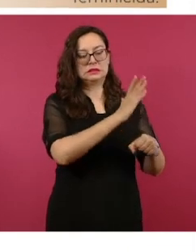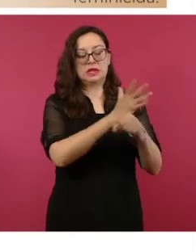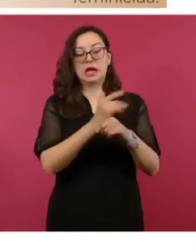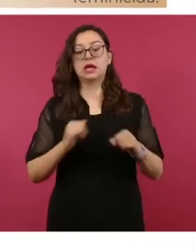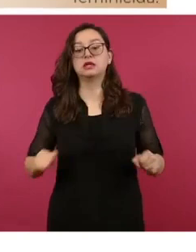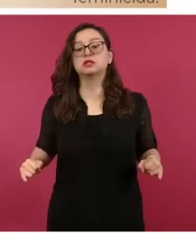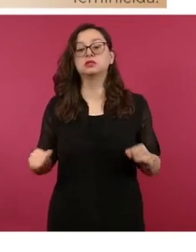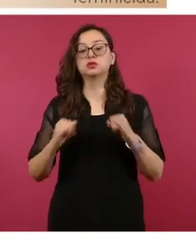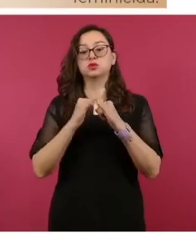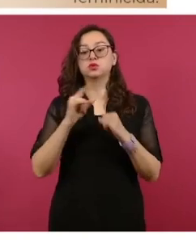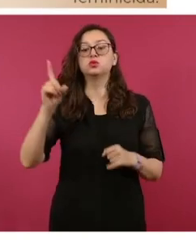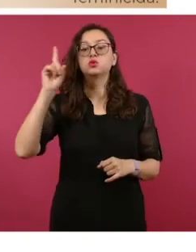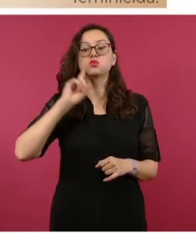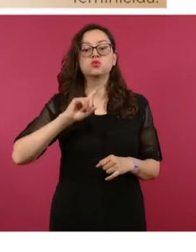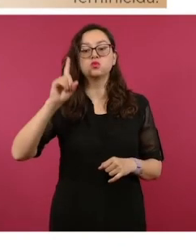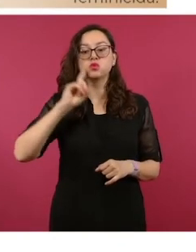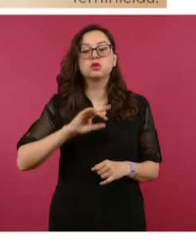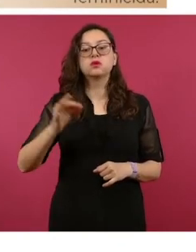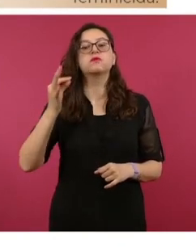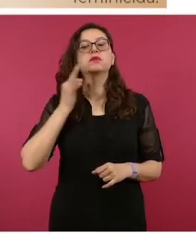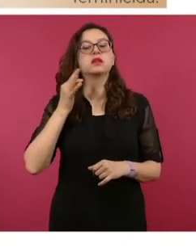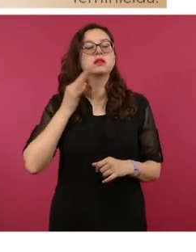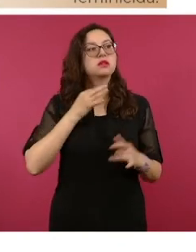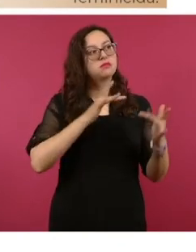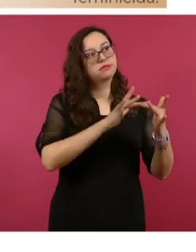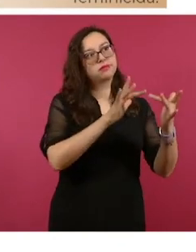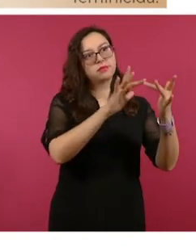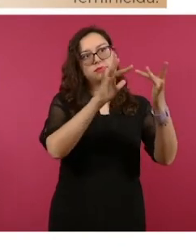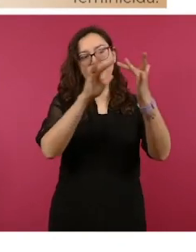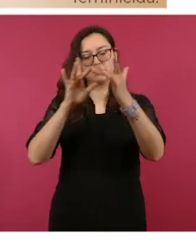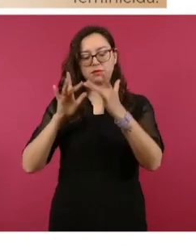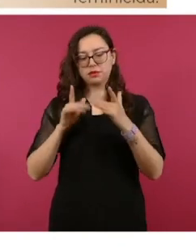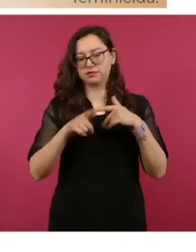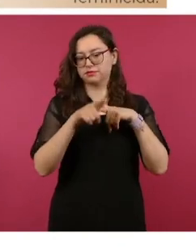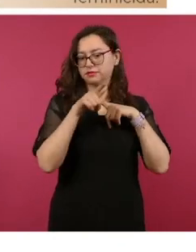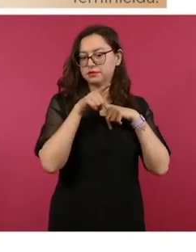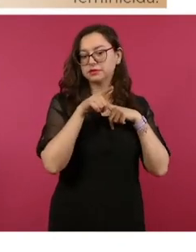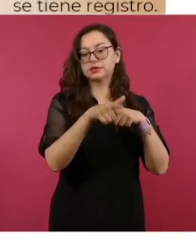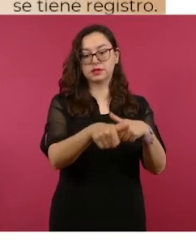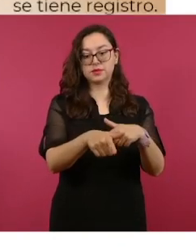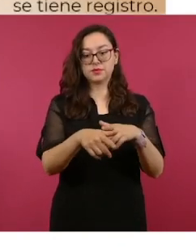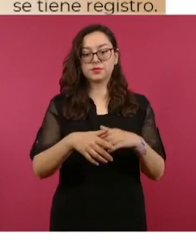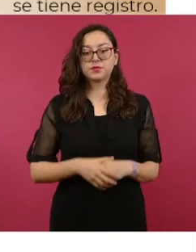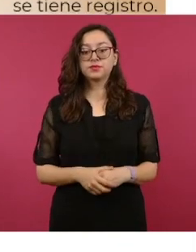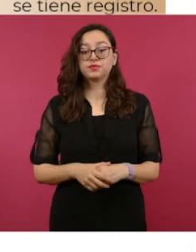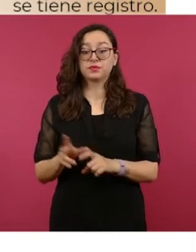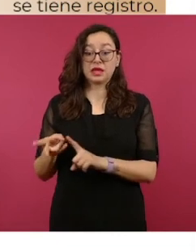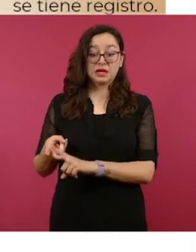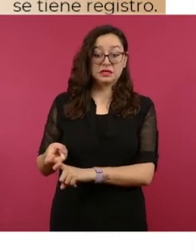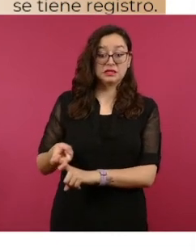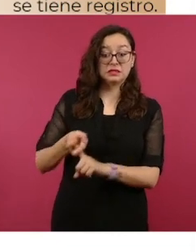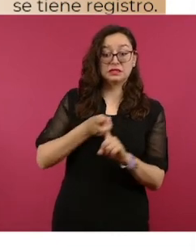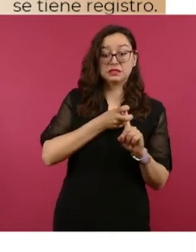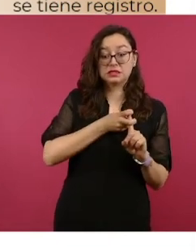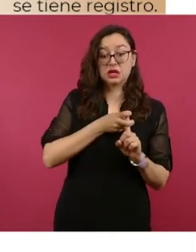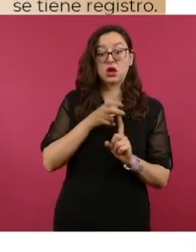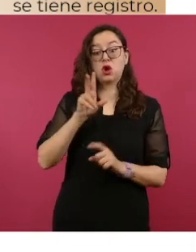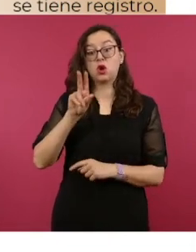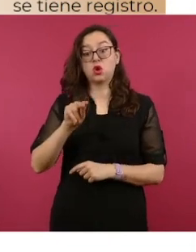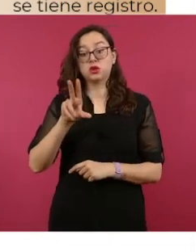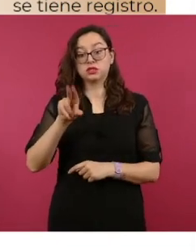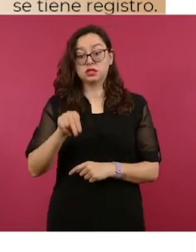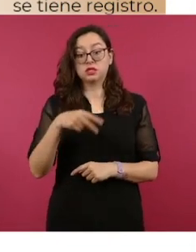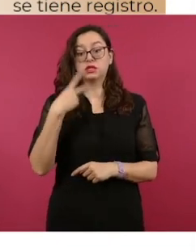y las fiscalías especializadas. En cuanto a secuestro, tuvimos una disminución de 82 por